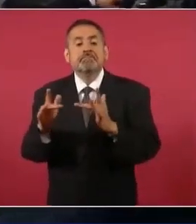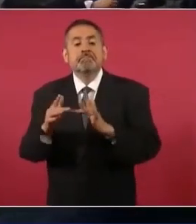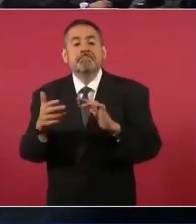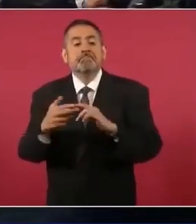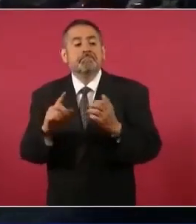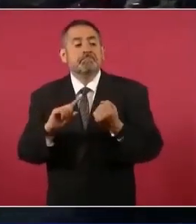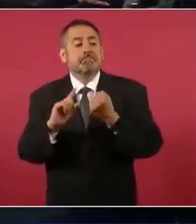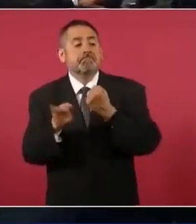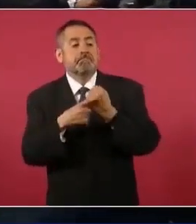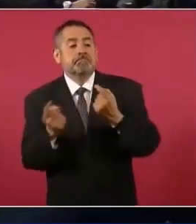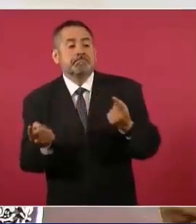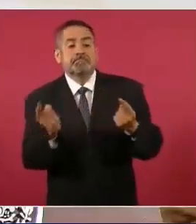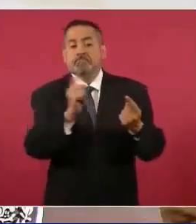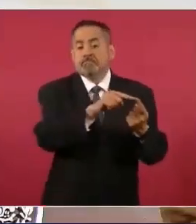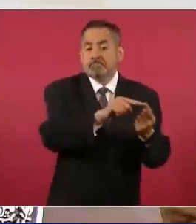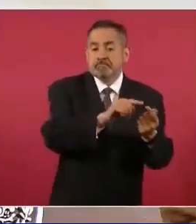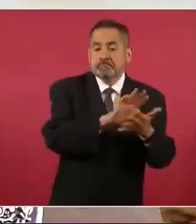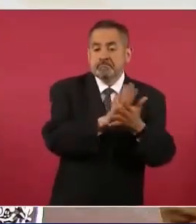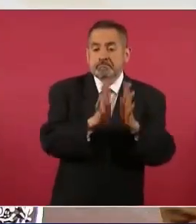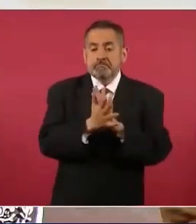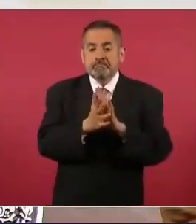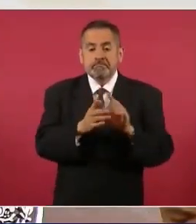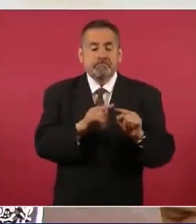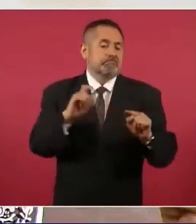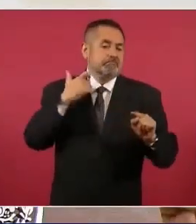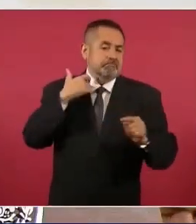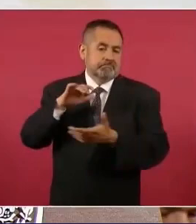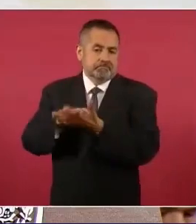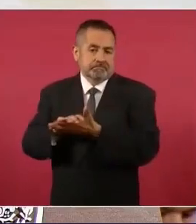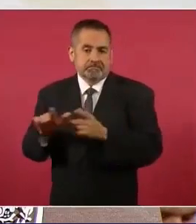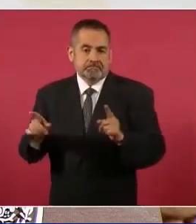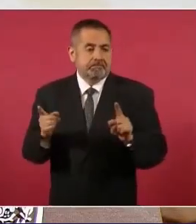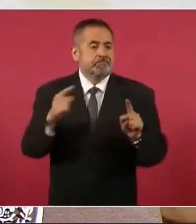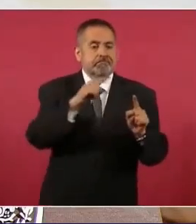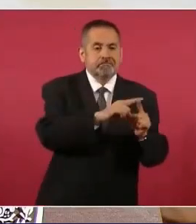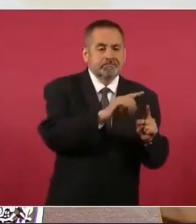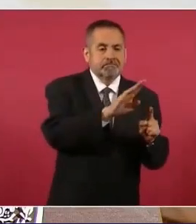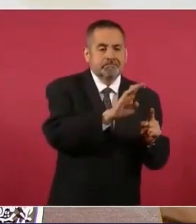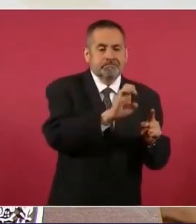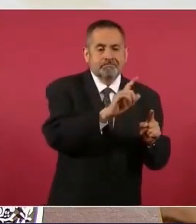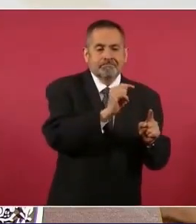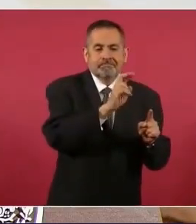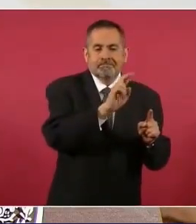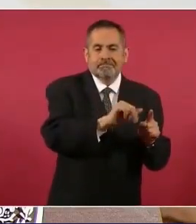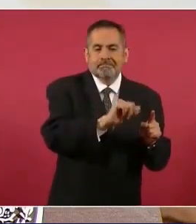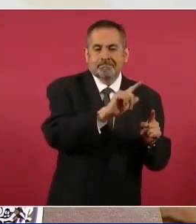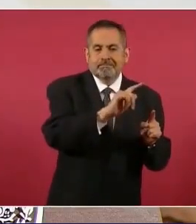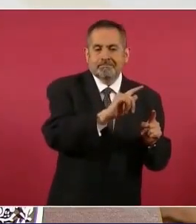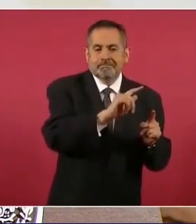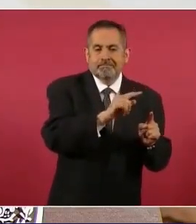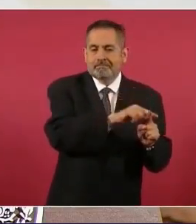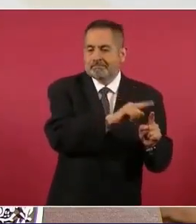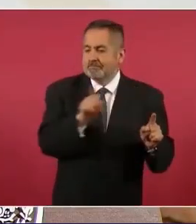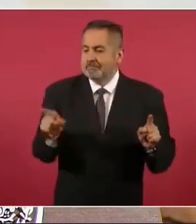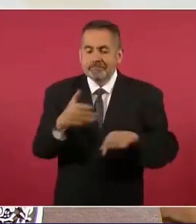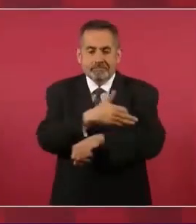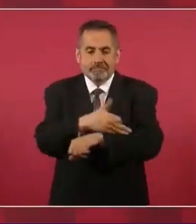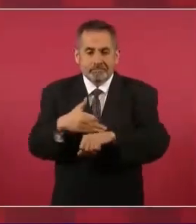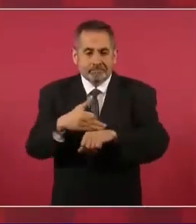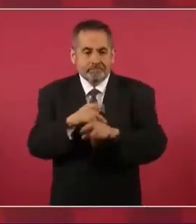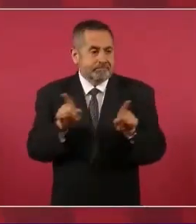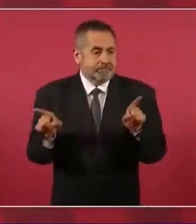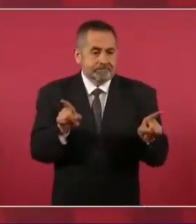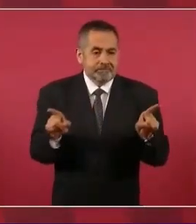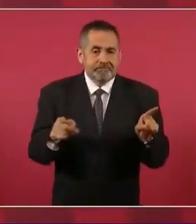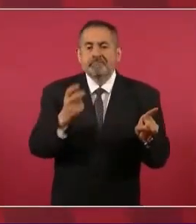mi esposa, con los Beltrán, o relaciones de familia y que